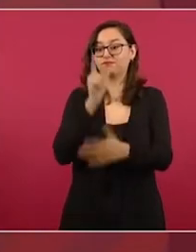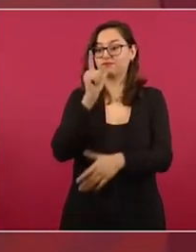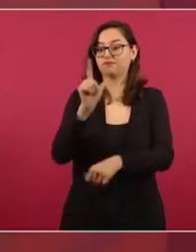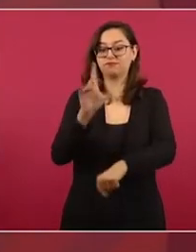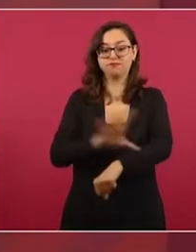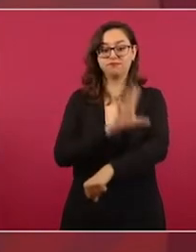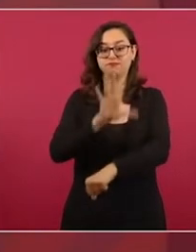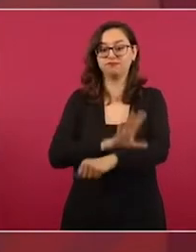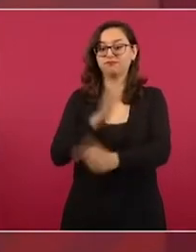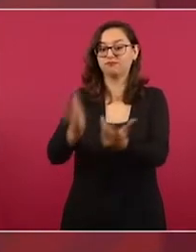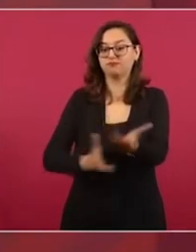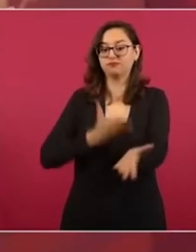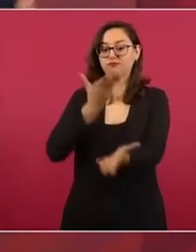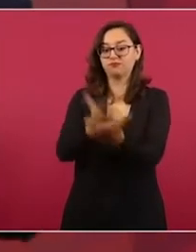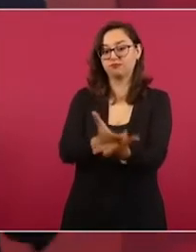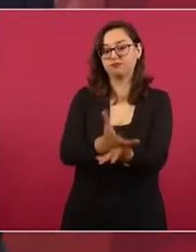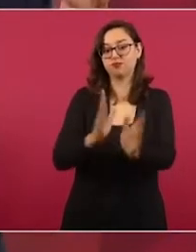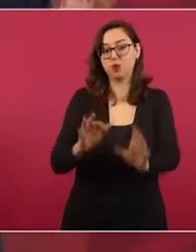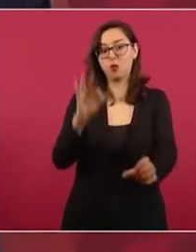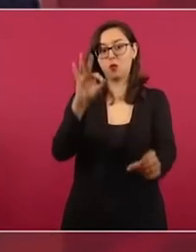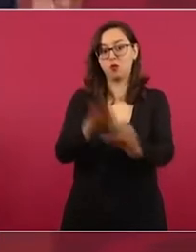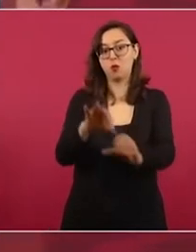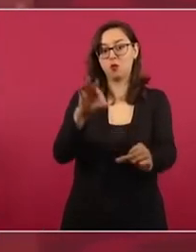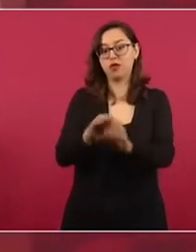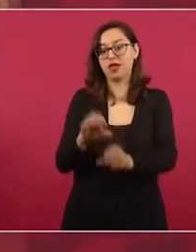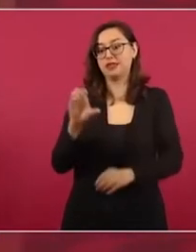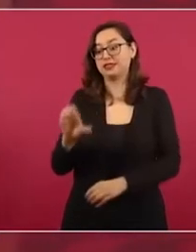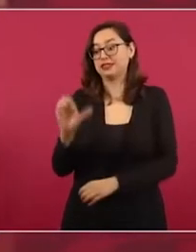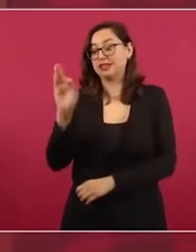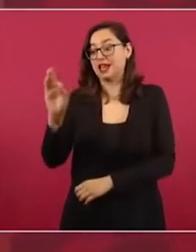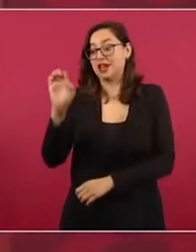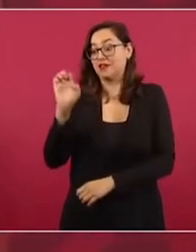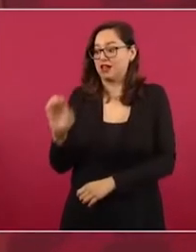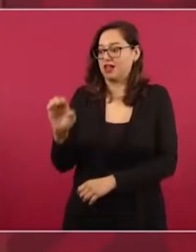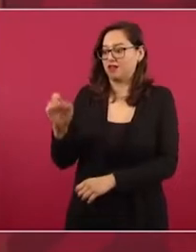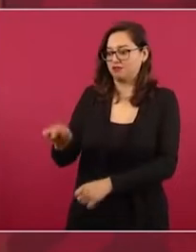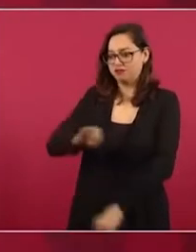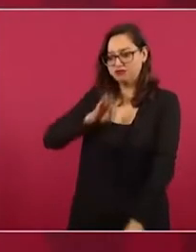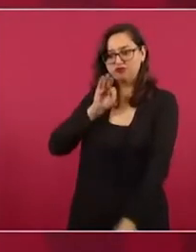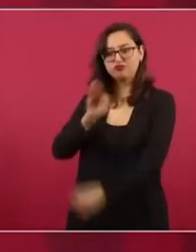en favor de la Comisión Federal de Electricidad.